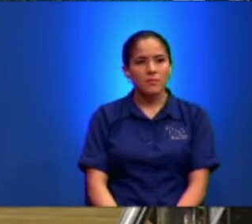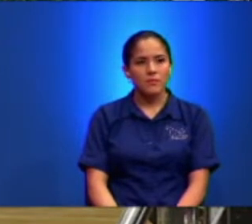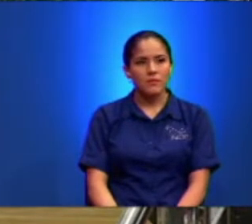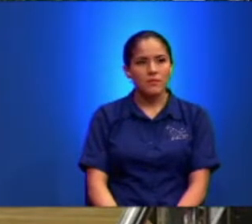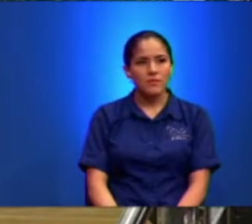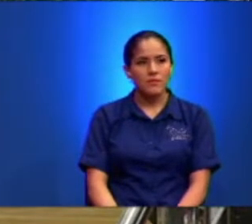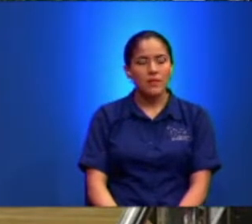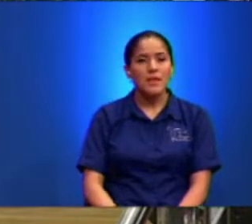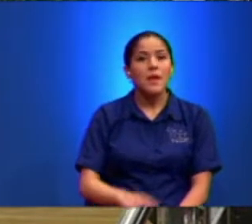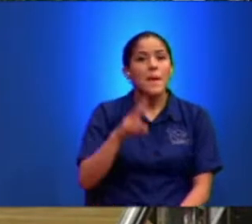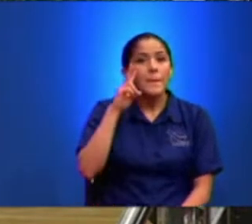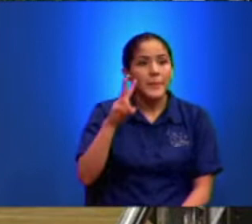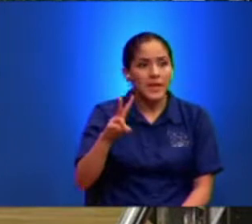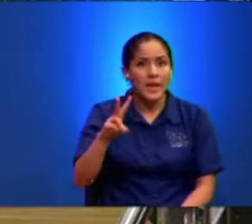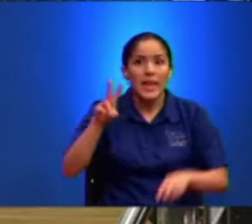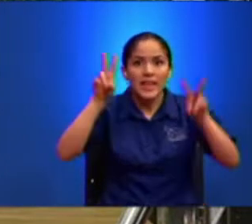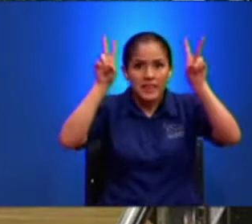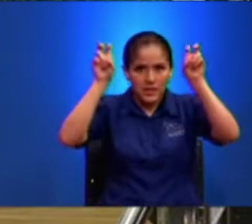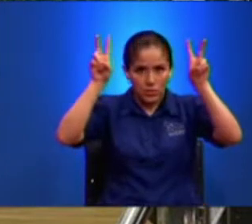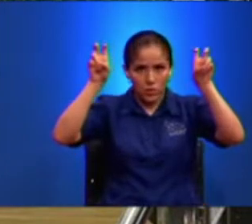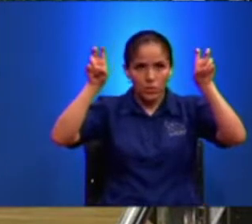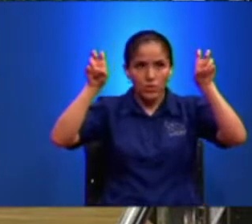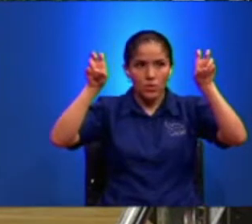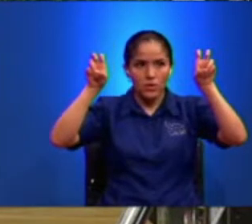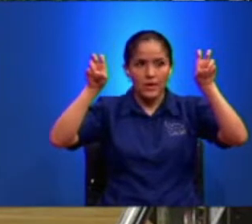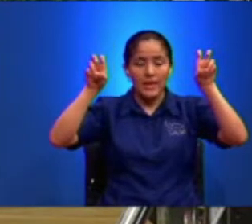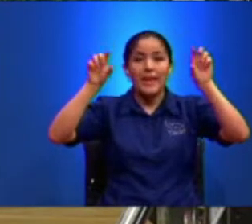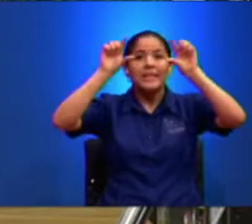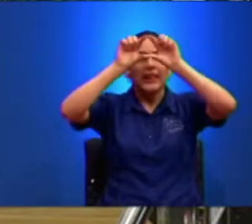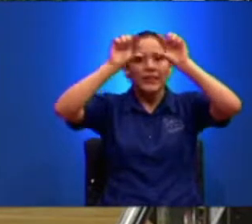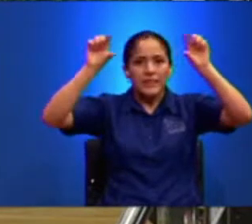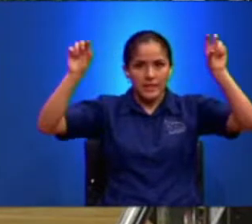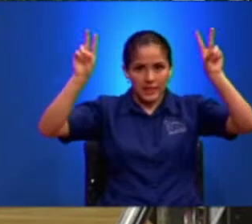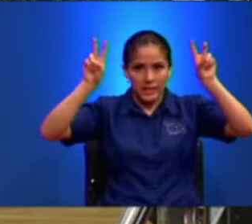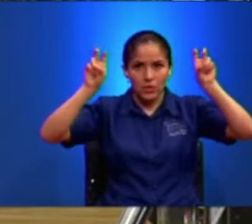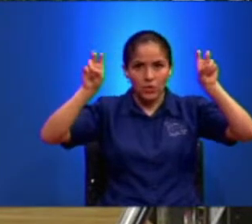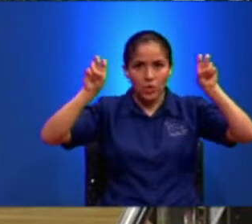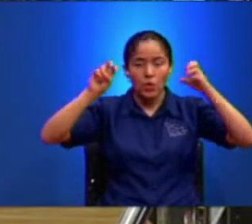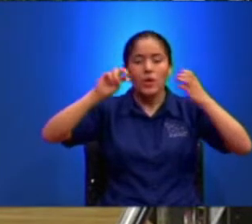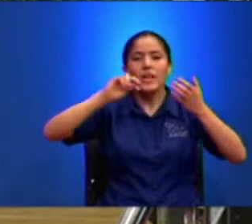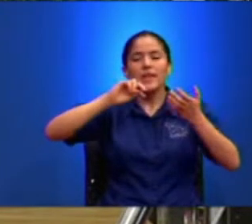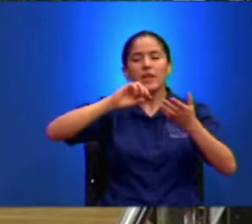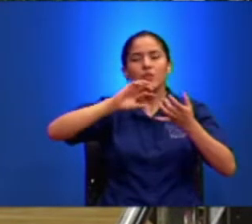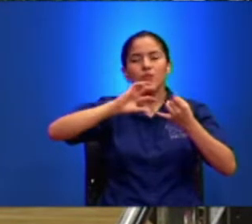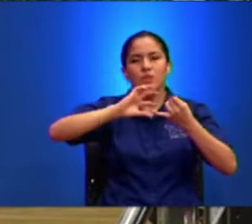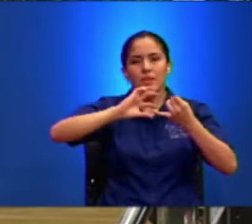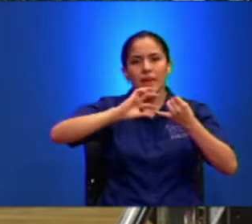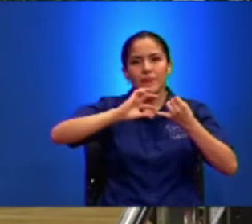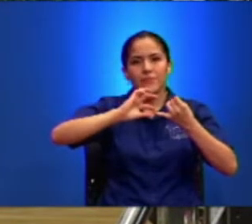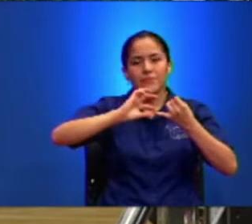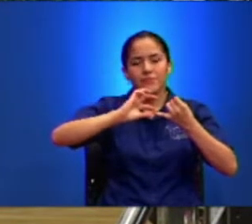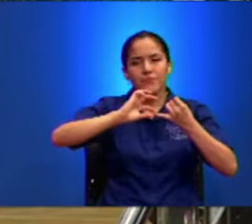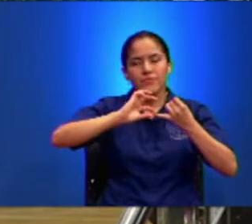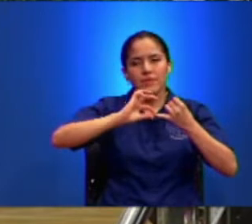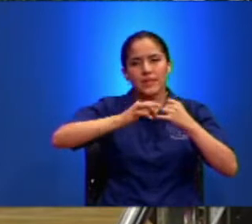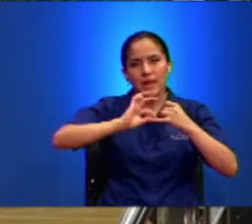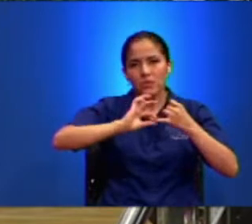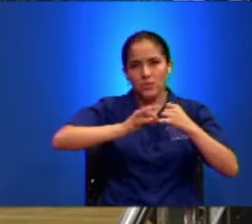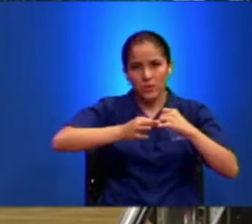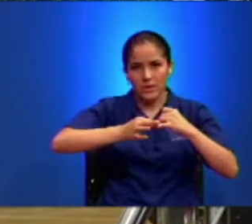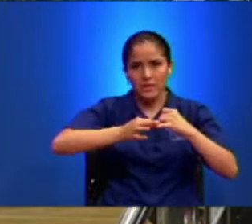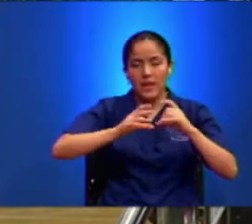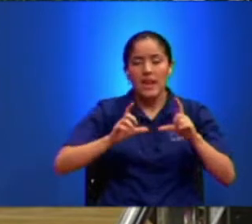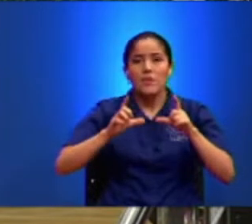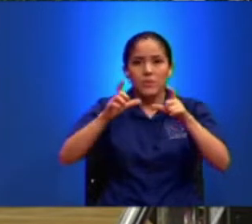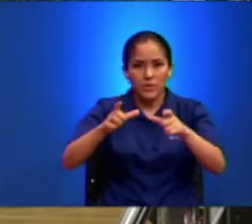Fíjese el título Eso no está en la Biblia Ese es el título Que le pusieron los traductores Y bien interesante Porque lo que está diciendo